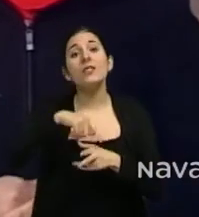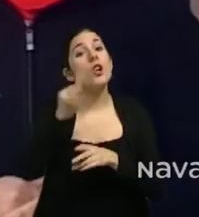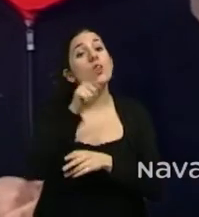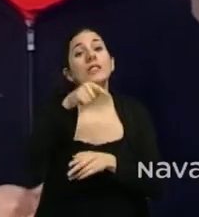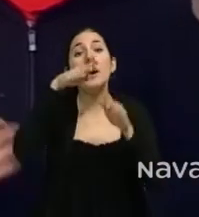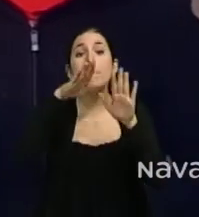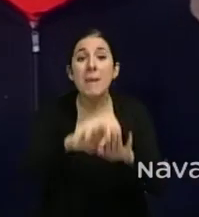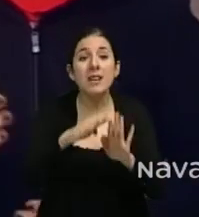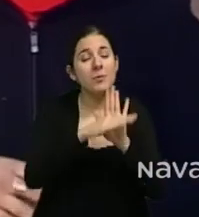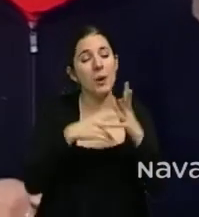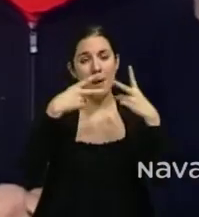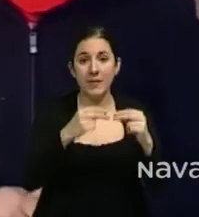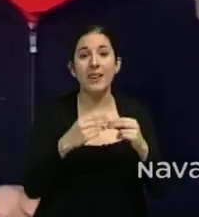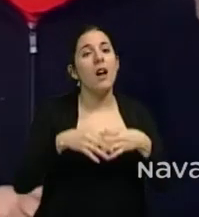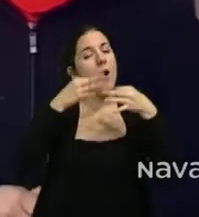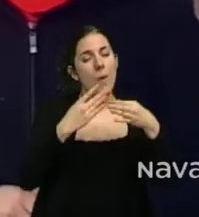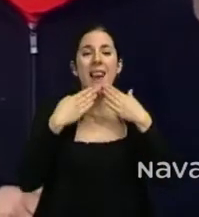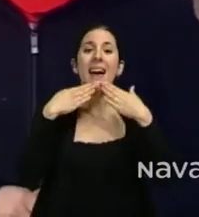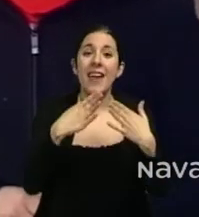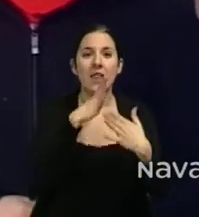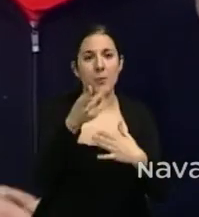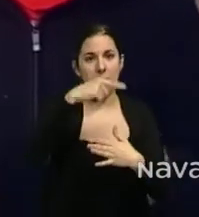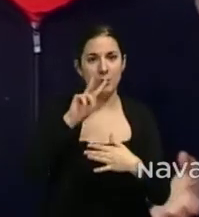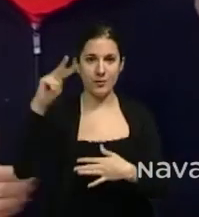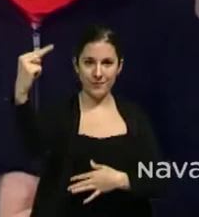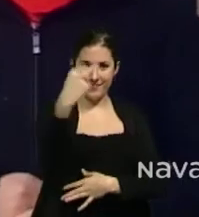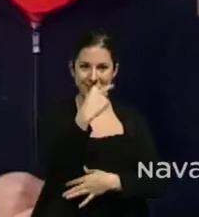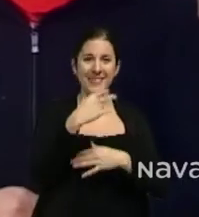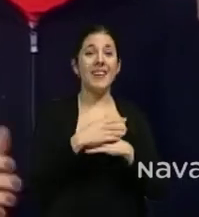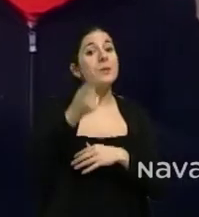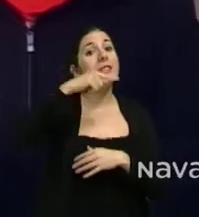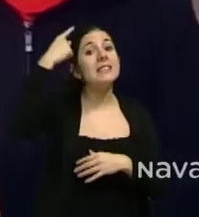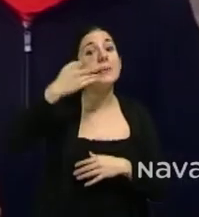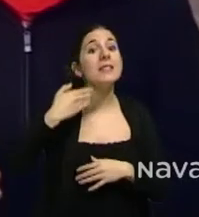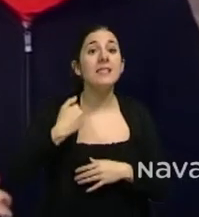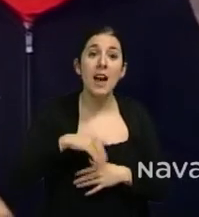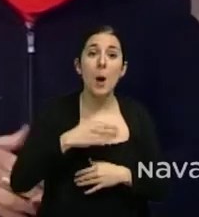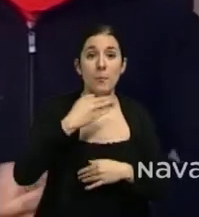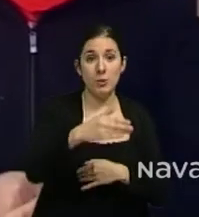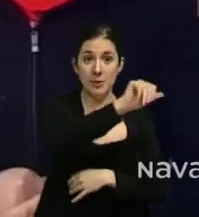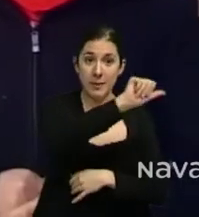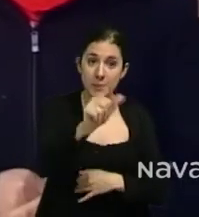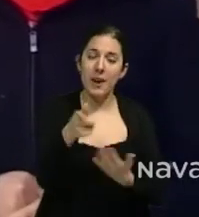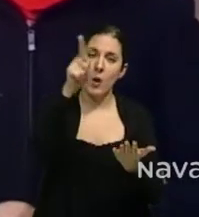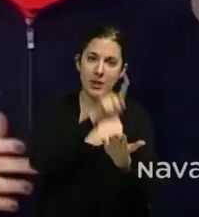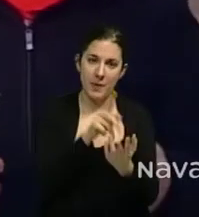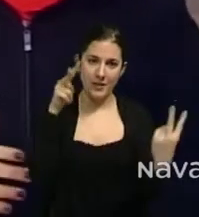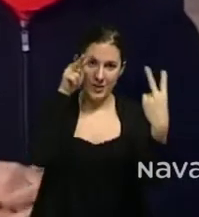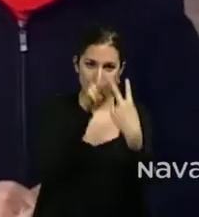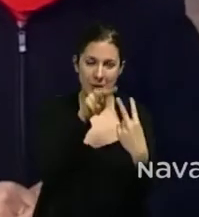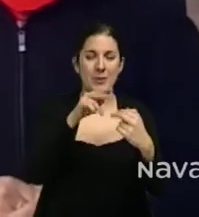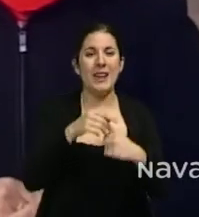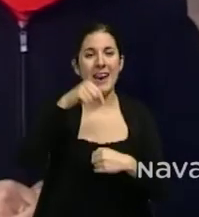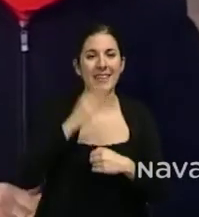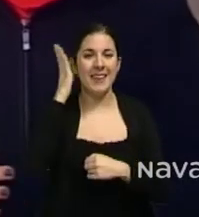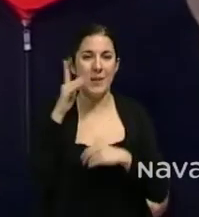muchísimas gracias por habernos acompañado al otro lado del televisor y ya sabéis que tenemos una nueva cita aquí en Navarra Televisión dentro